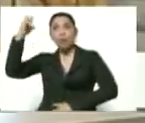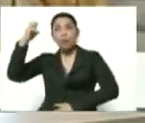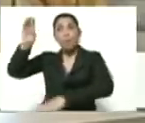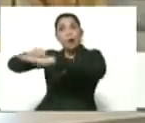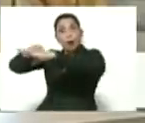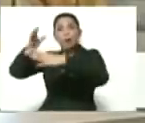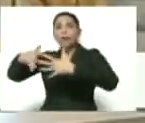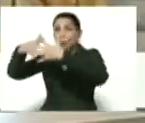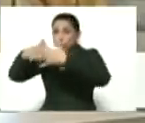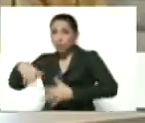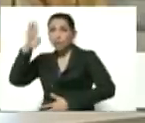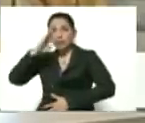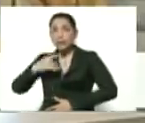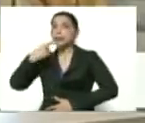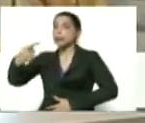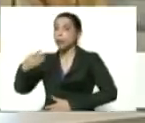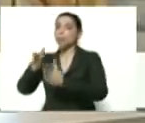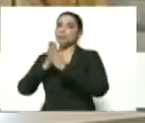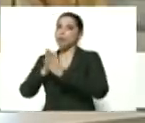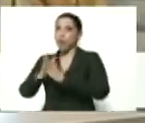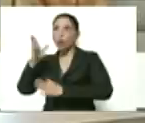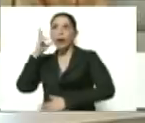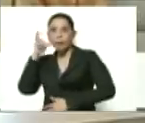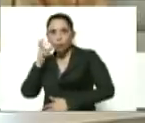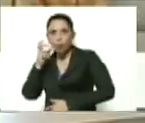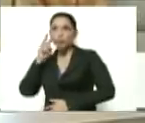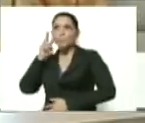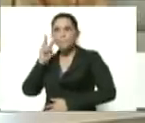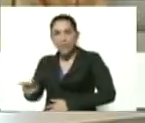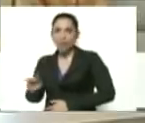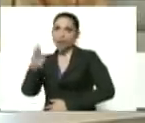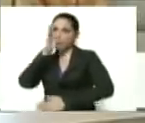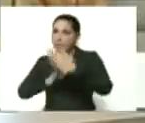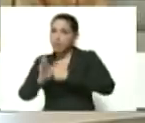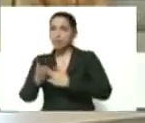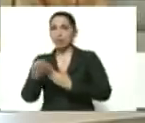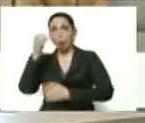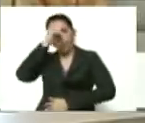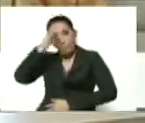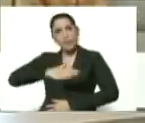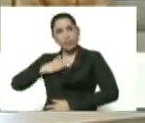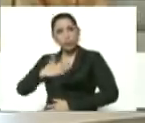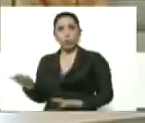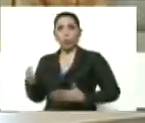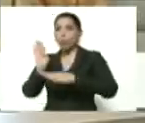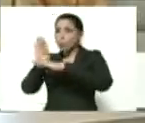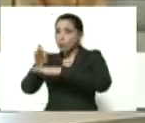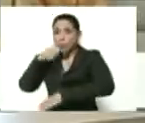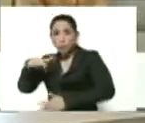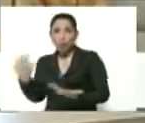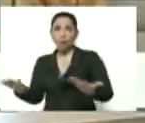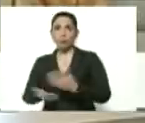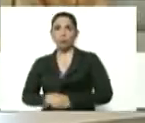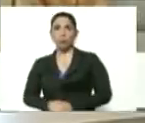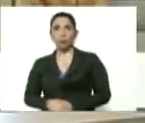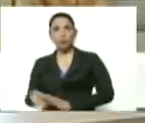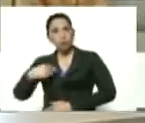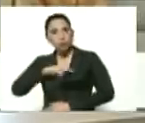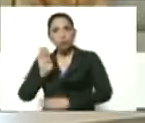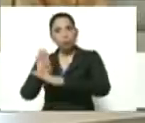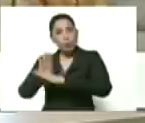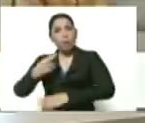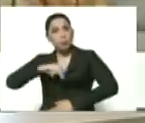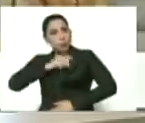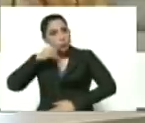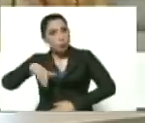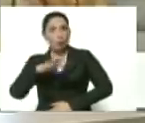Estados Unidos, a Brasil, le digo, por favor, escuchen humildemente esta opinión. Cuidemos a los pueblos. Nosotros cuidamos a nuestro